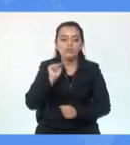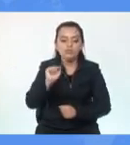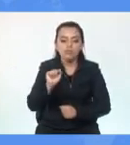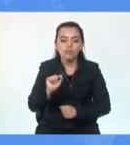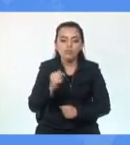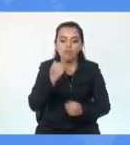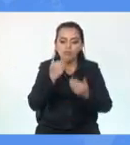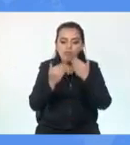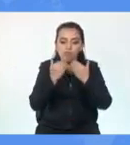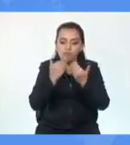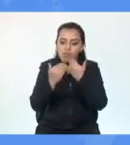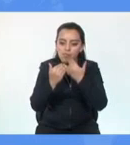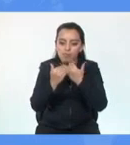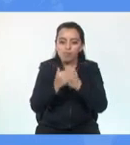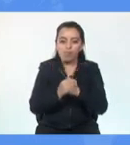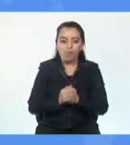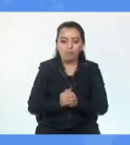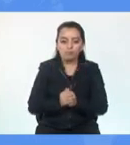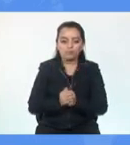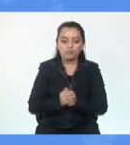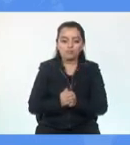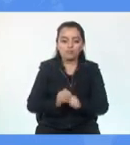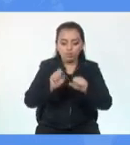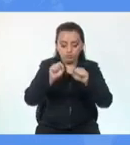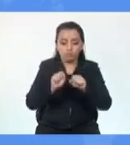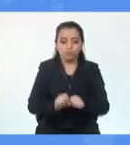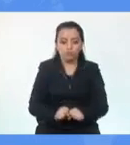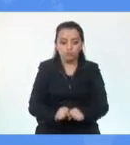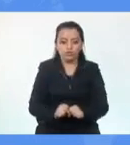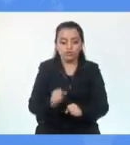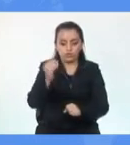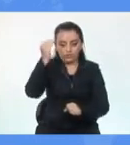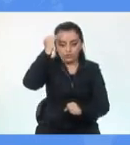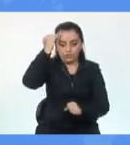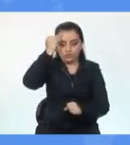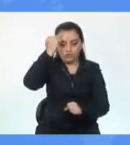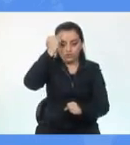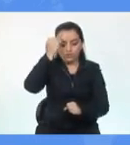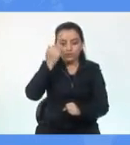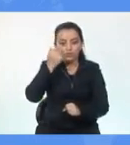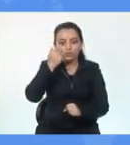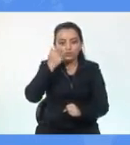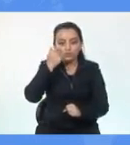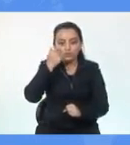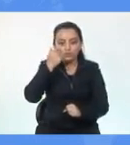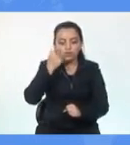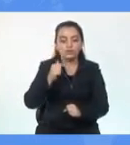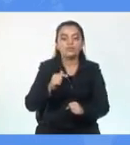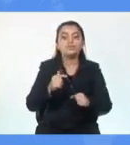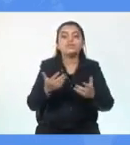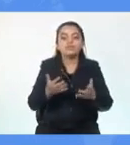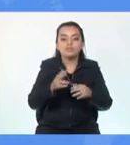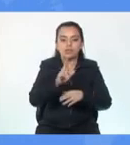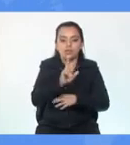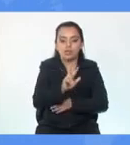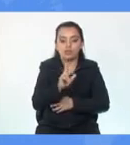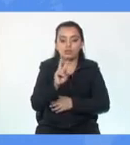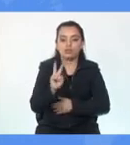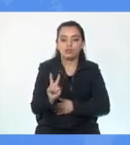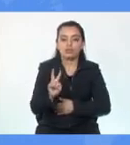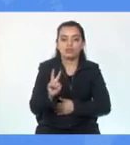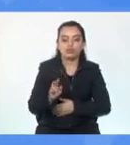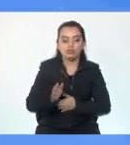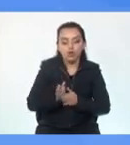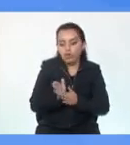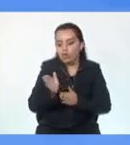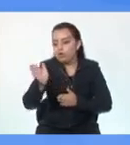y subdivisiones es posible identificar un total de 32 rumbos asociados a la dirección del